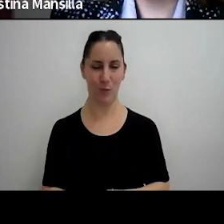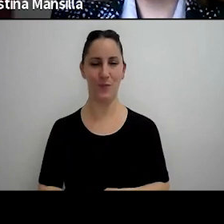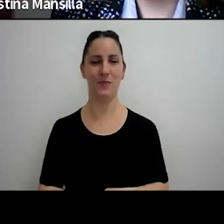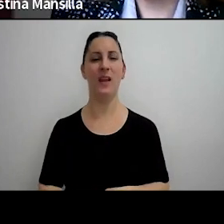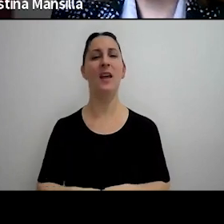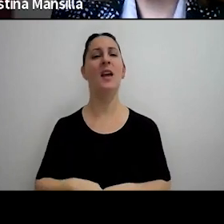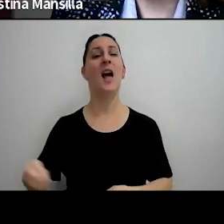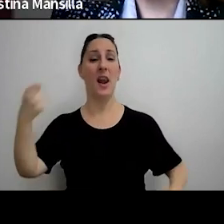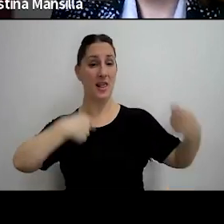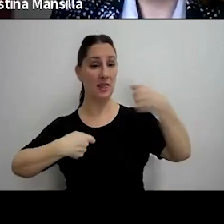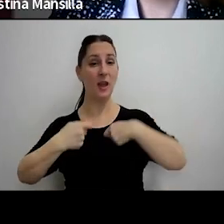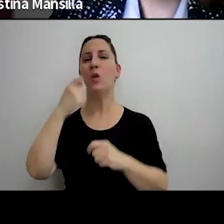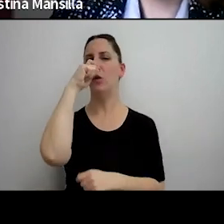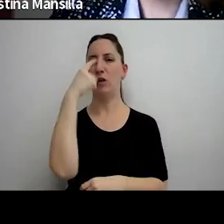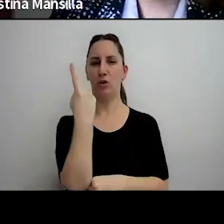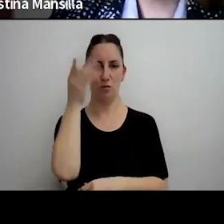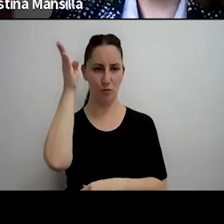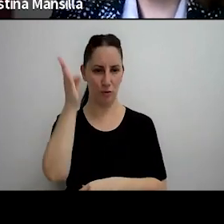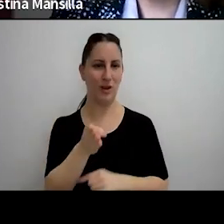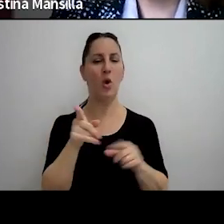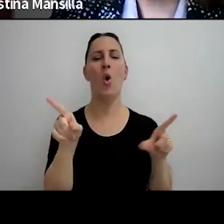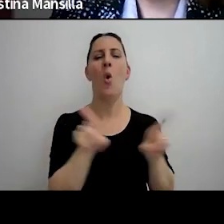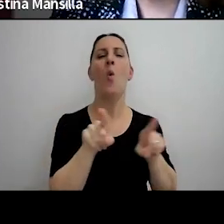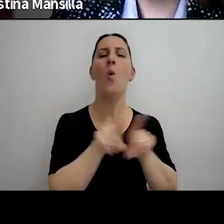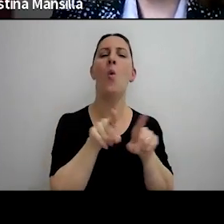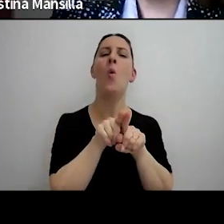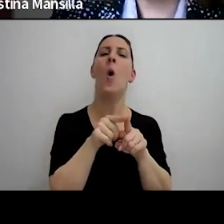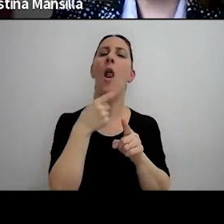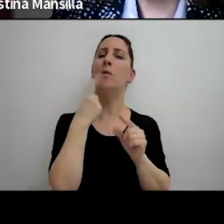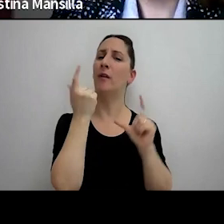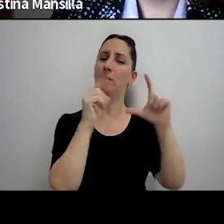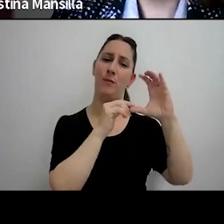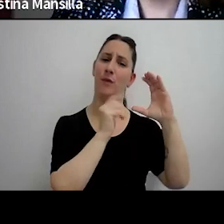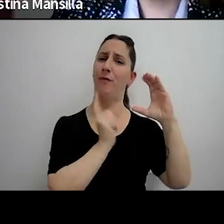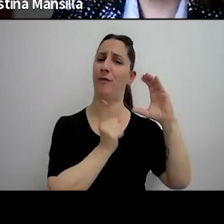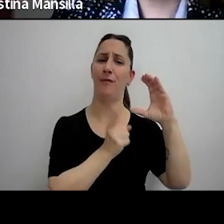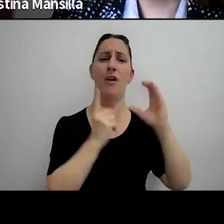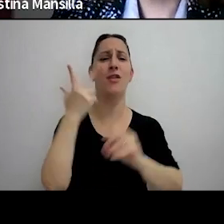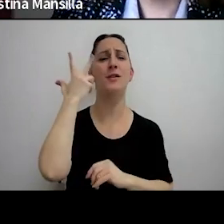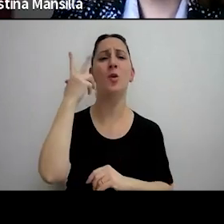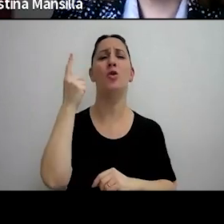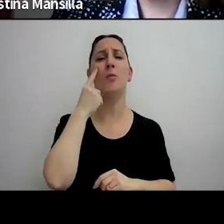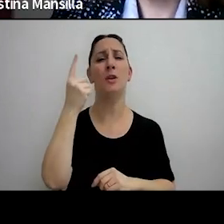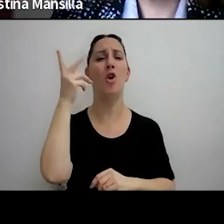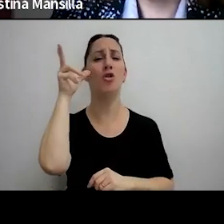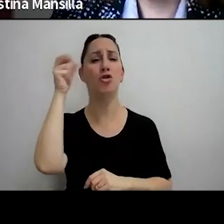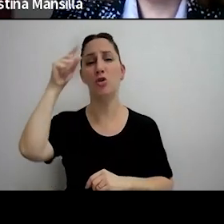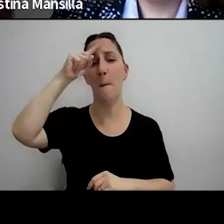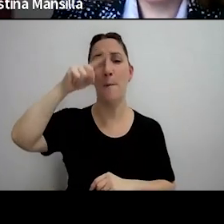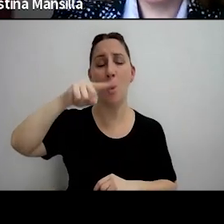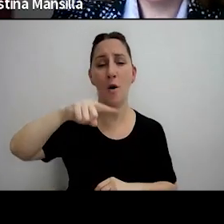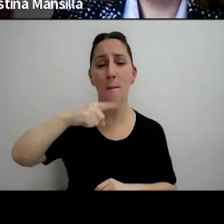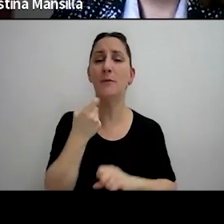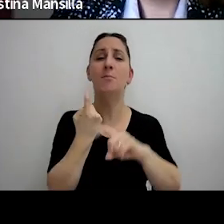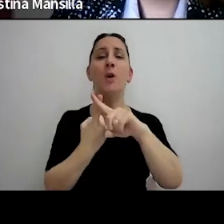reintegro es del veintiún por ciento al igual que se mantiene el importe dieciocho mil ochocientos por mes por